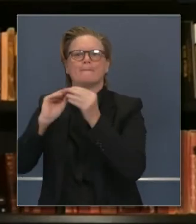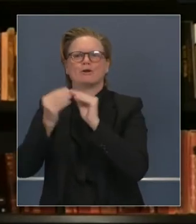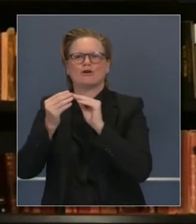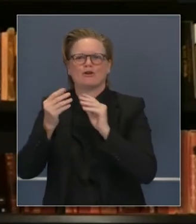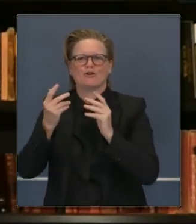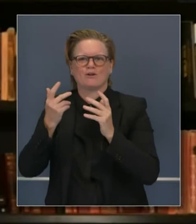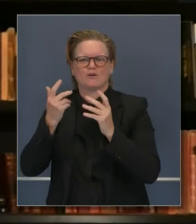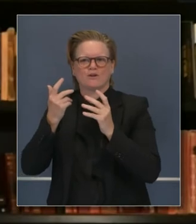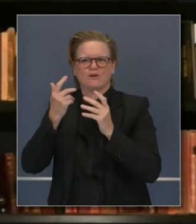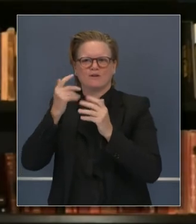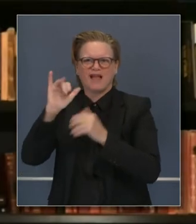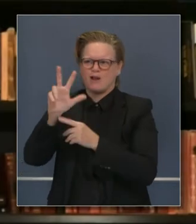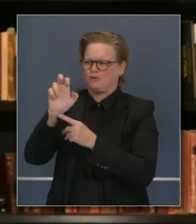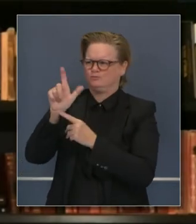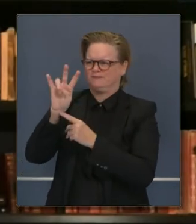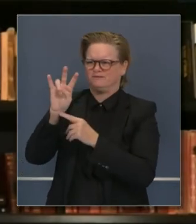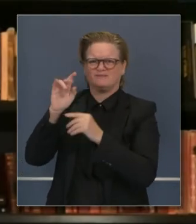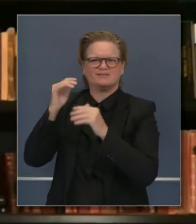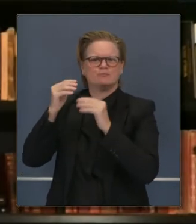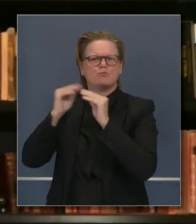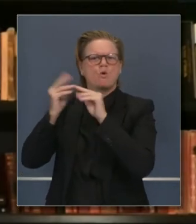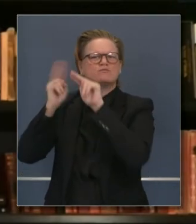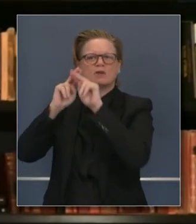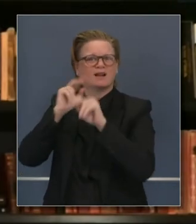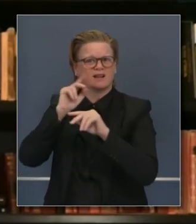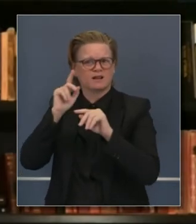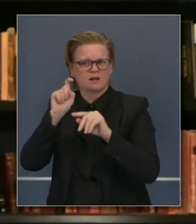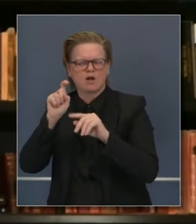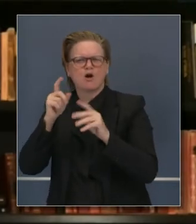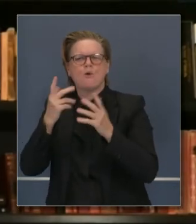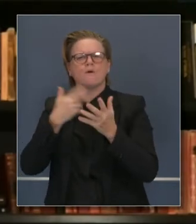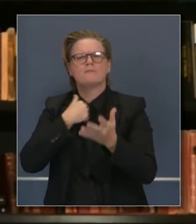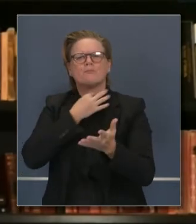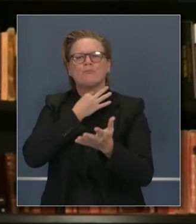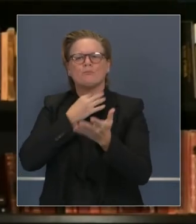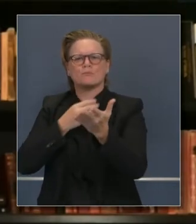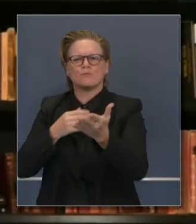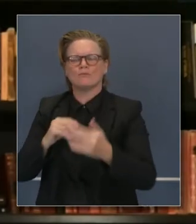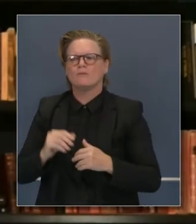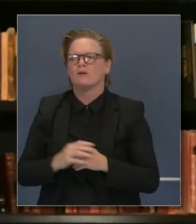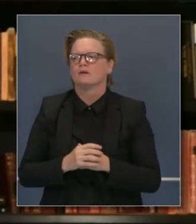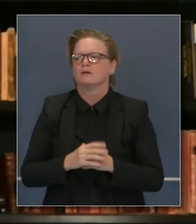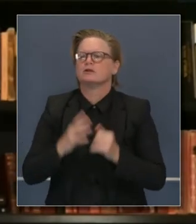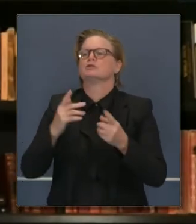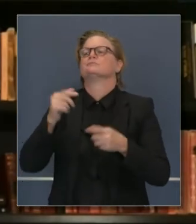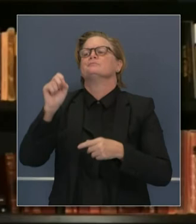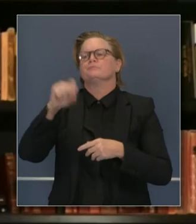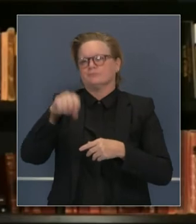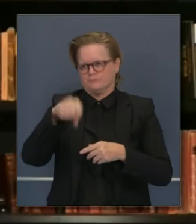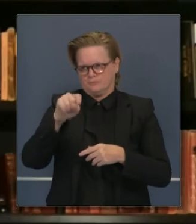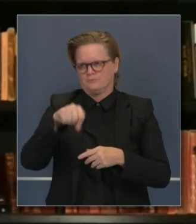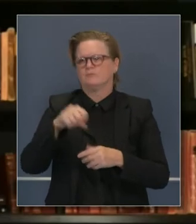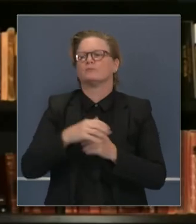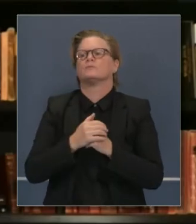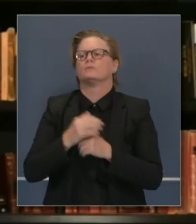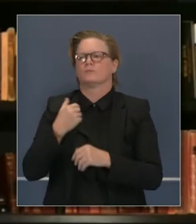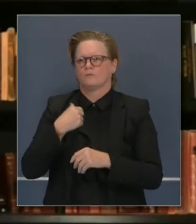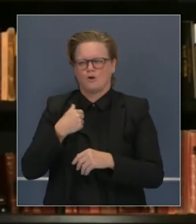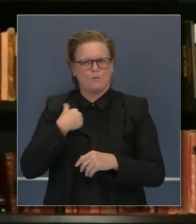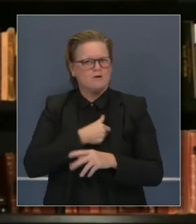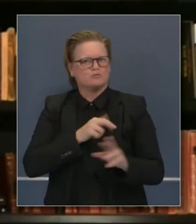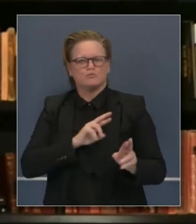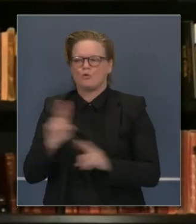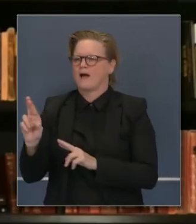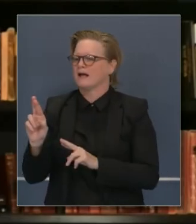las unidades estacionadas donde deben de estar para recibirlo. Sí, estamos listos para